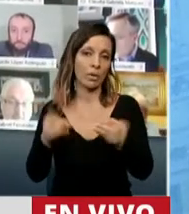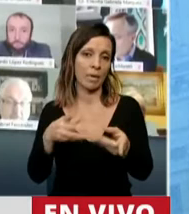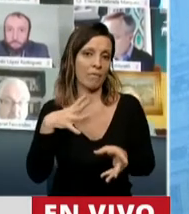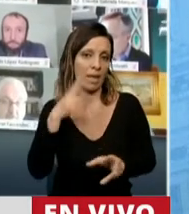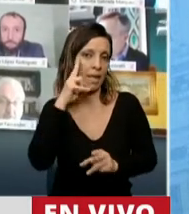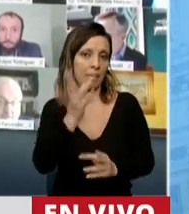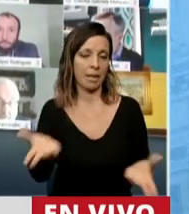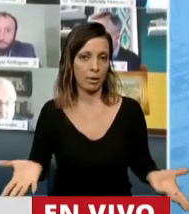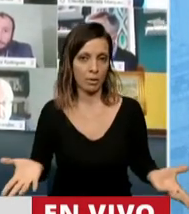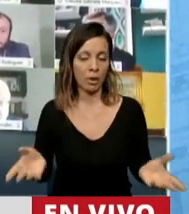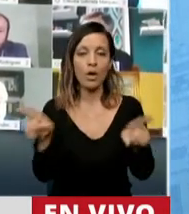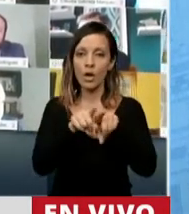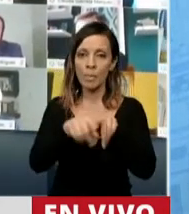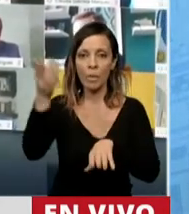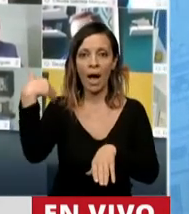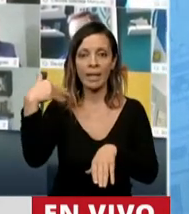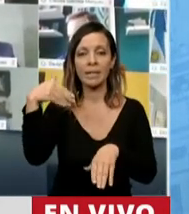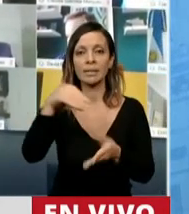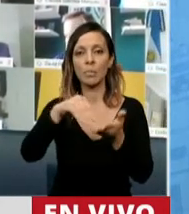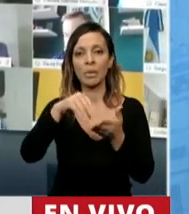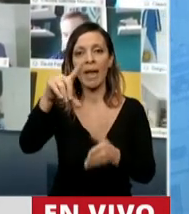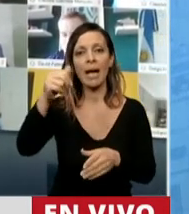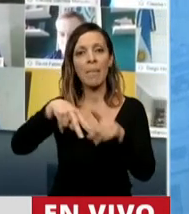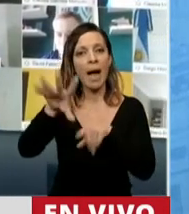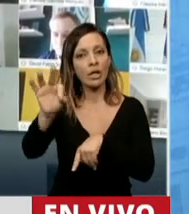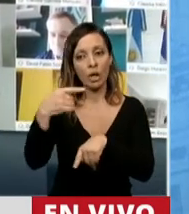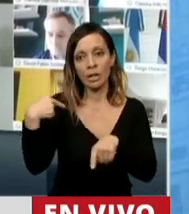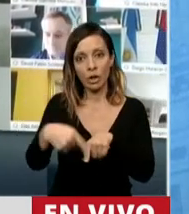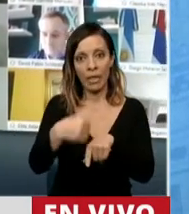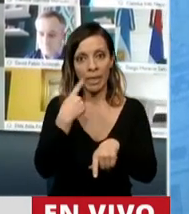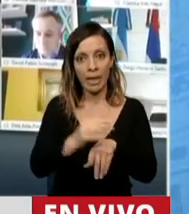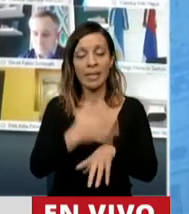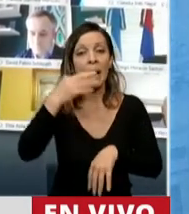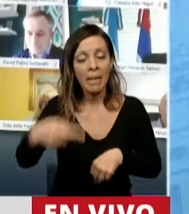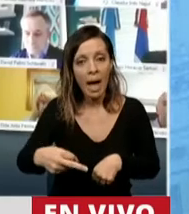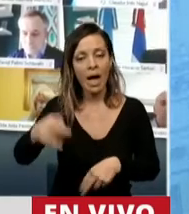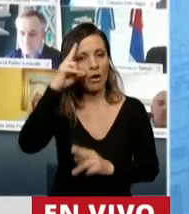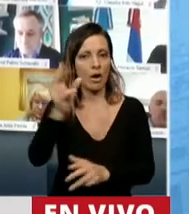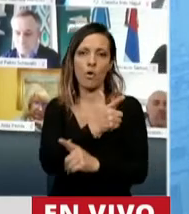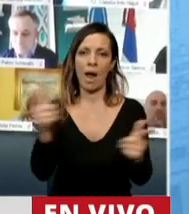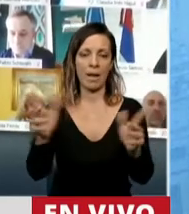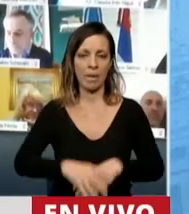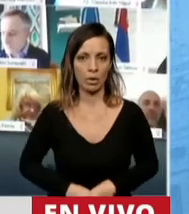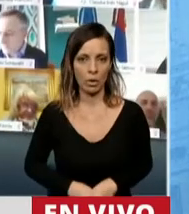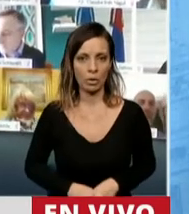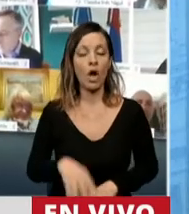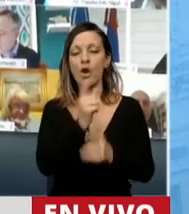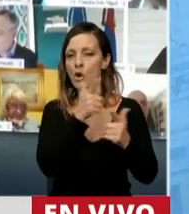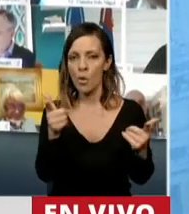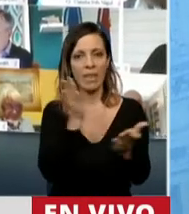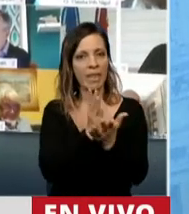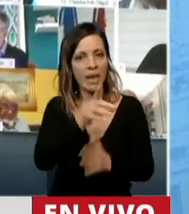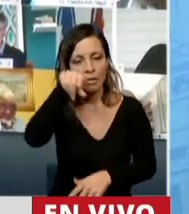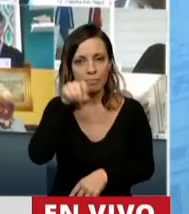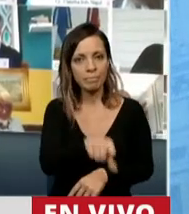ha pasado, por ejemplo, con la doctora Camaño en estos días. Son unos irrespetuosos, no tienen derecho